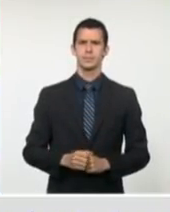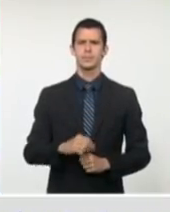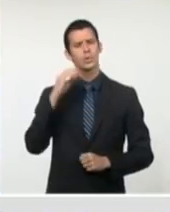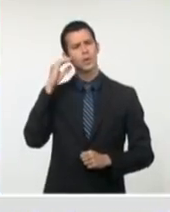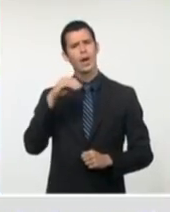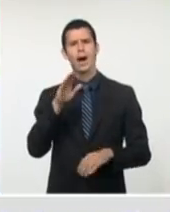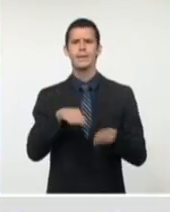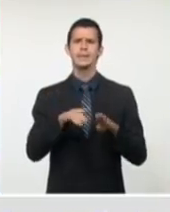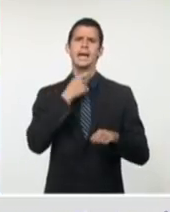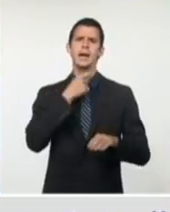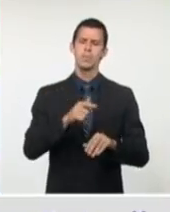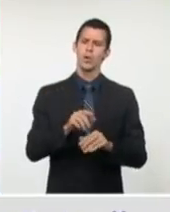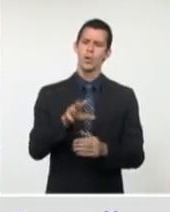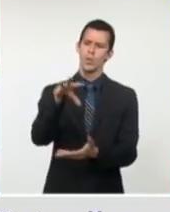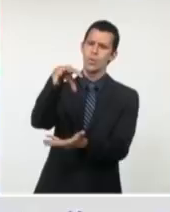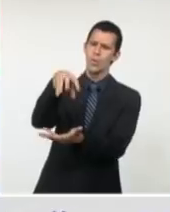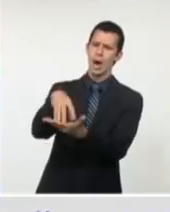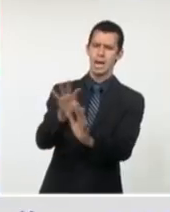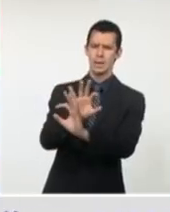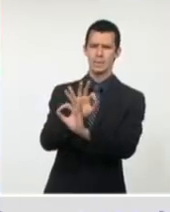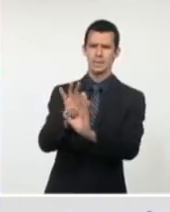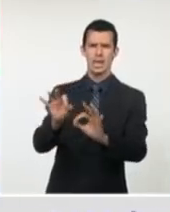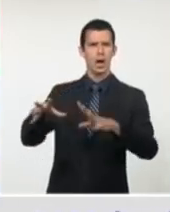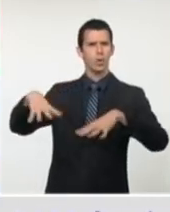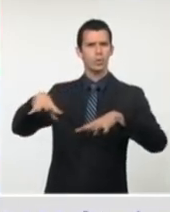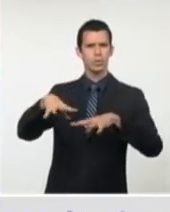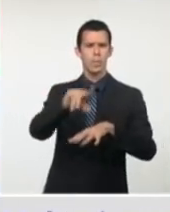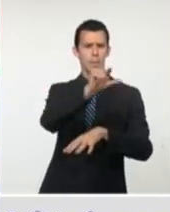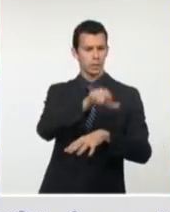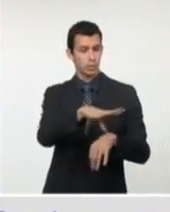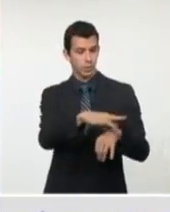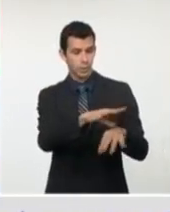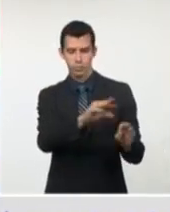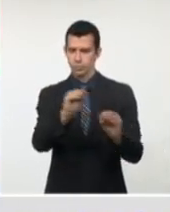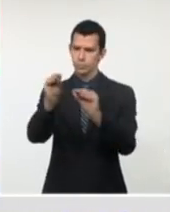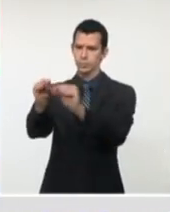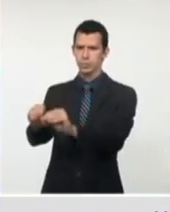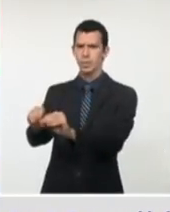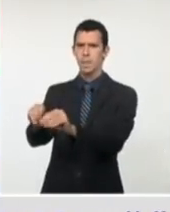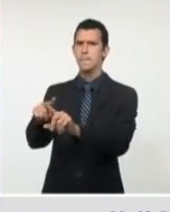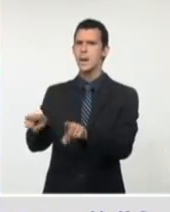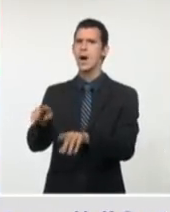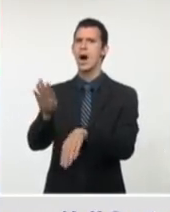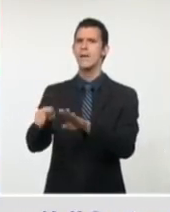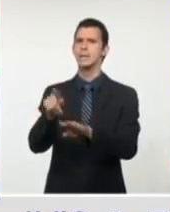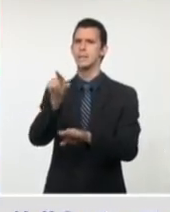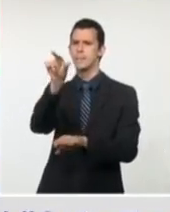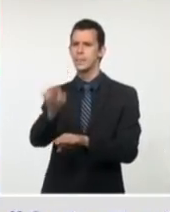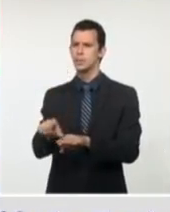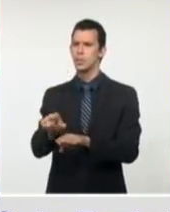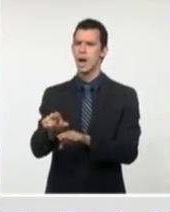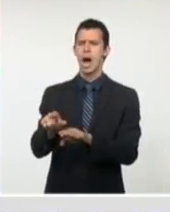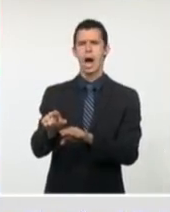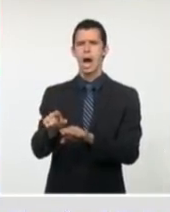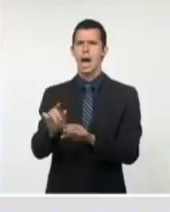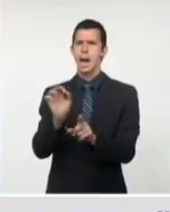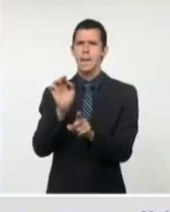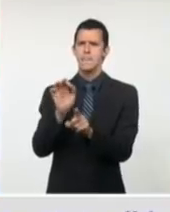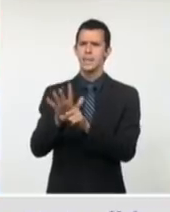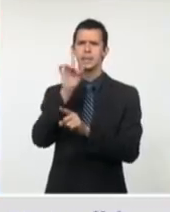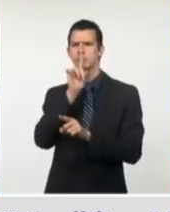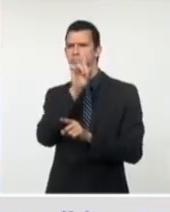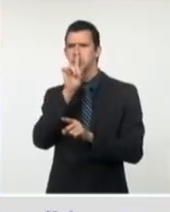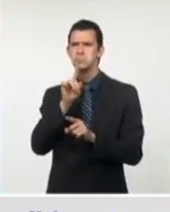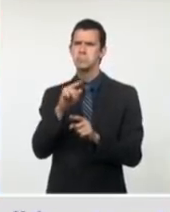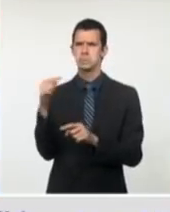tenido que, una vez dado de alta, en los primeros días, han presentado sintomatología y se han confirmado con COVID, con